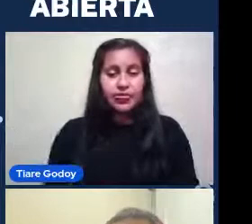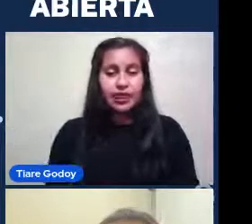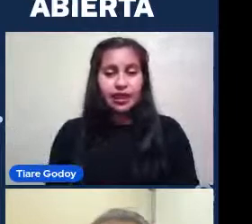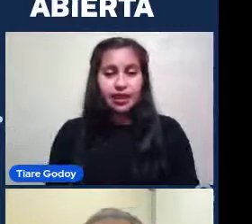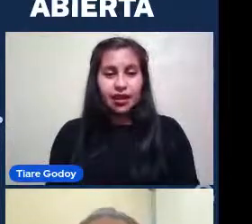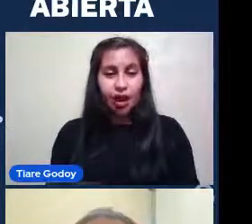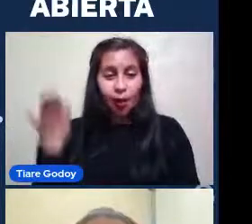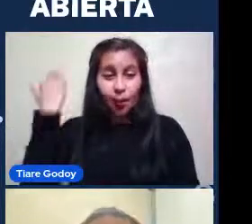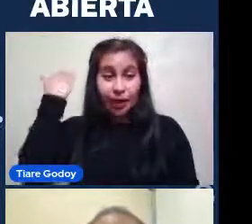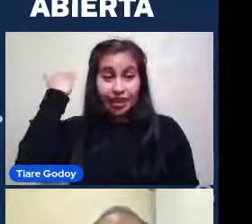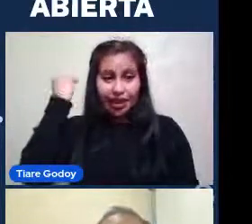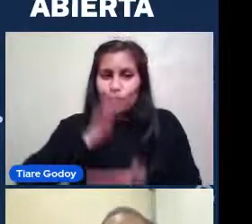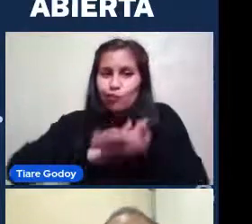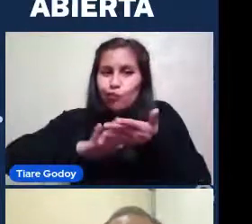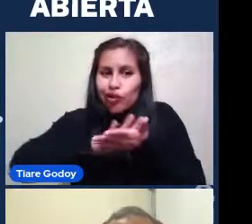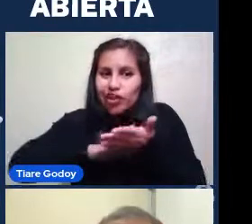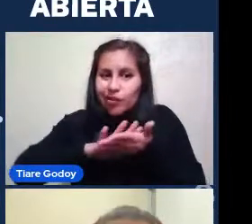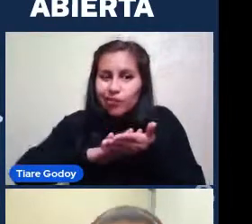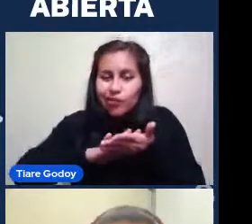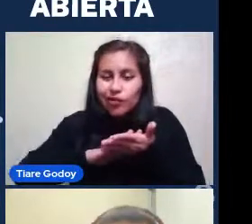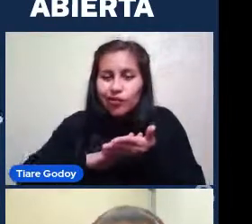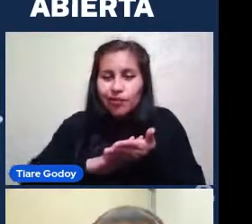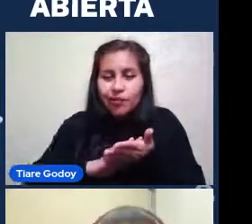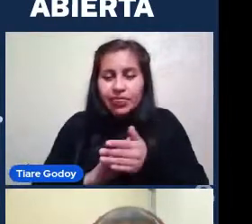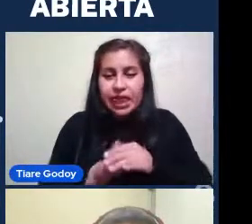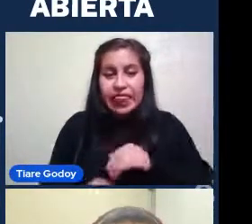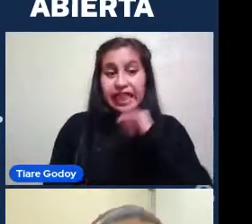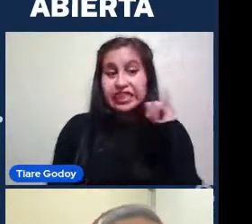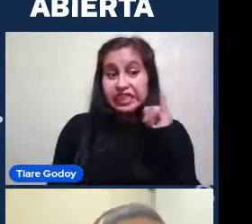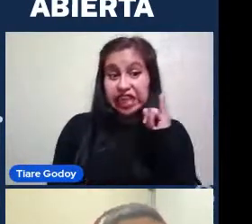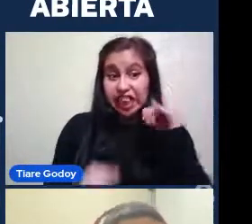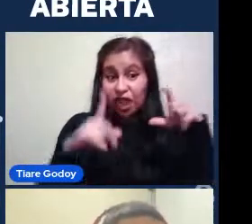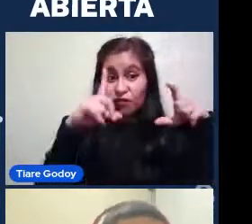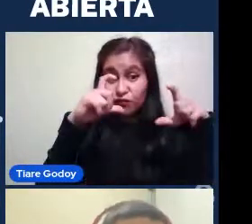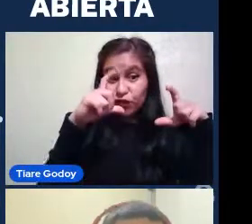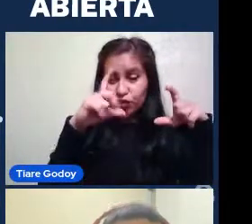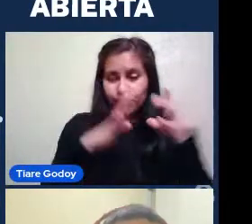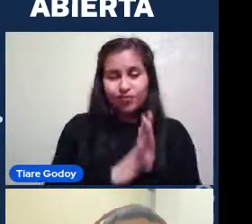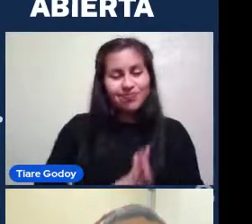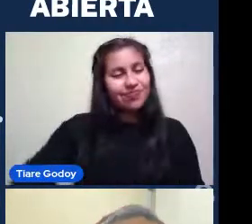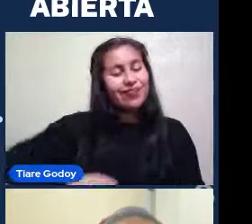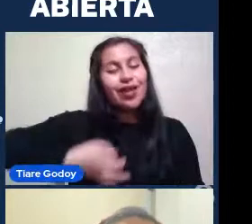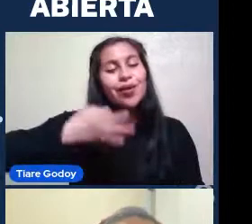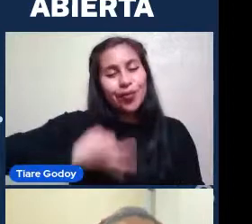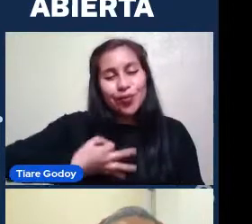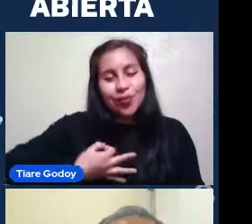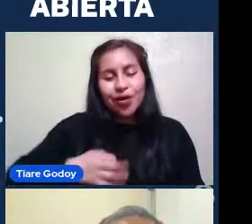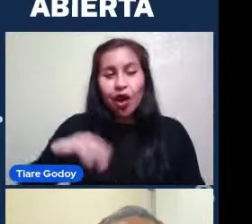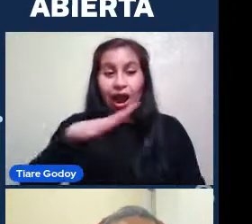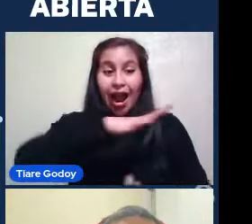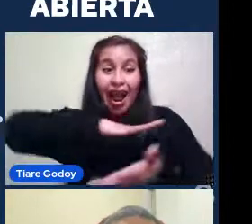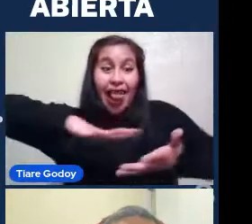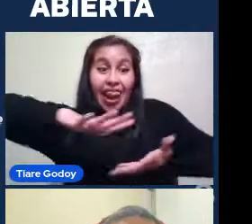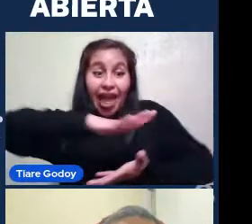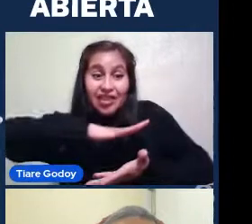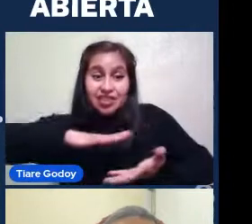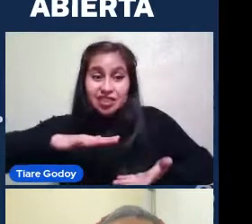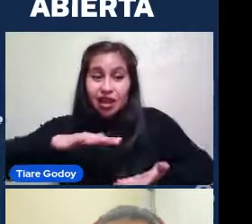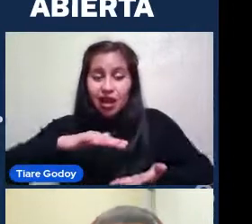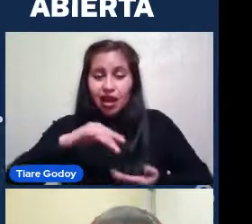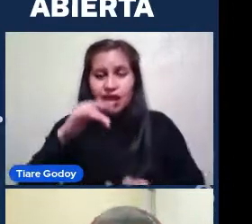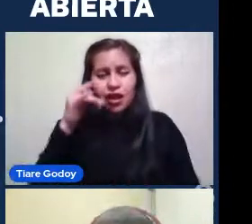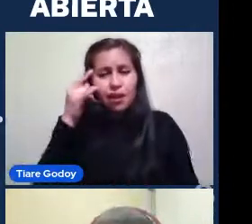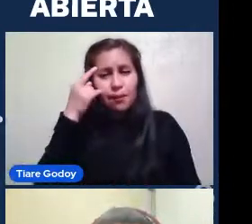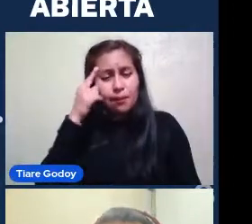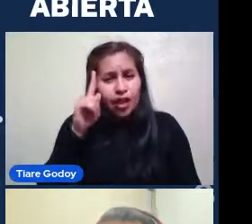Por ejemplo Acá El objeto De la izquierda Es efectivamente Una galaxia Mientras que El